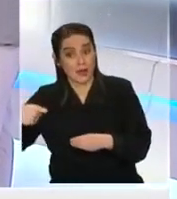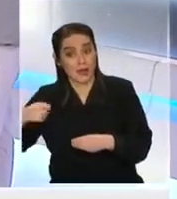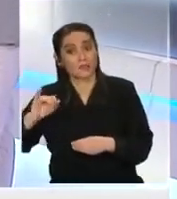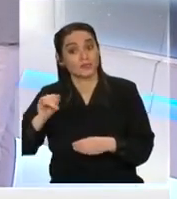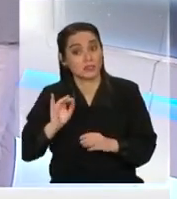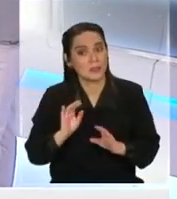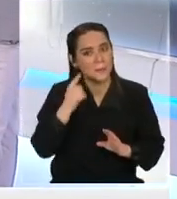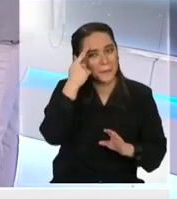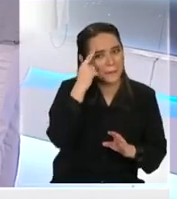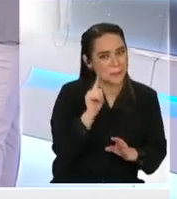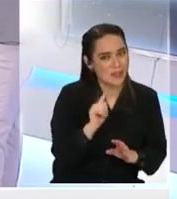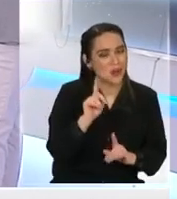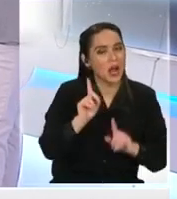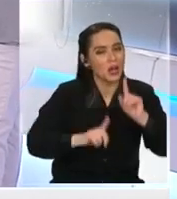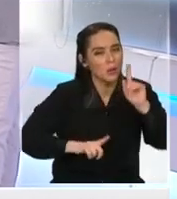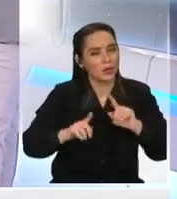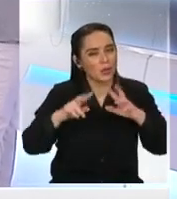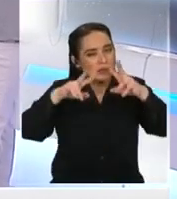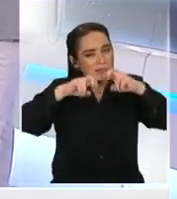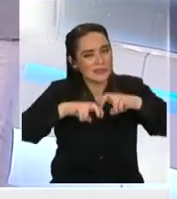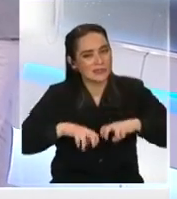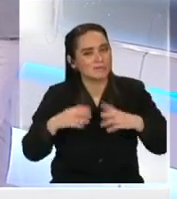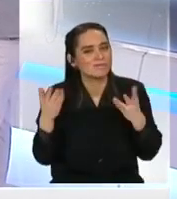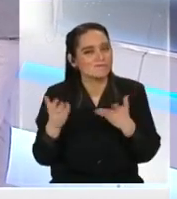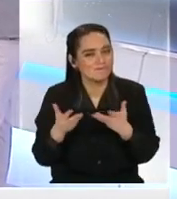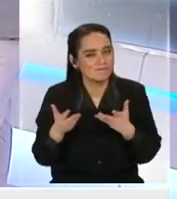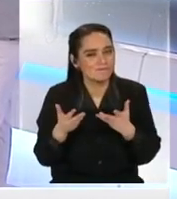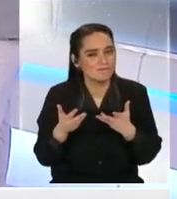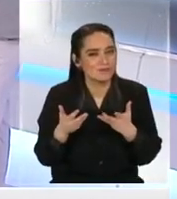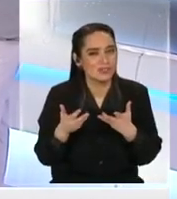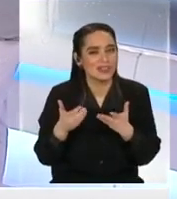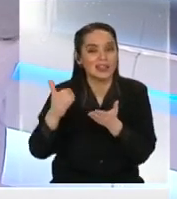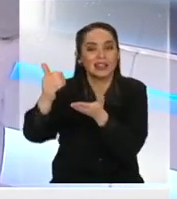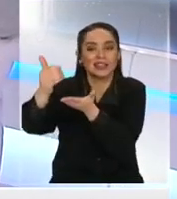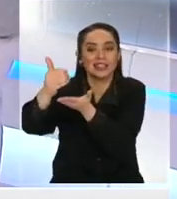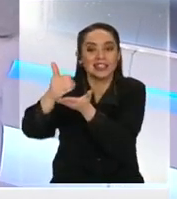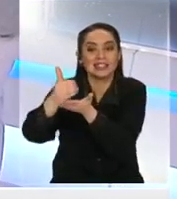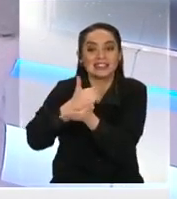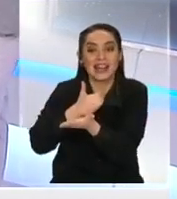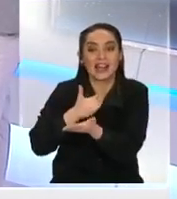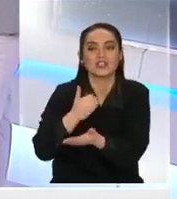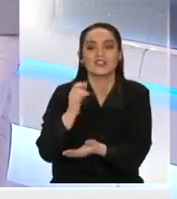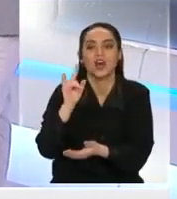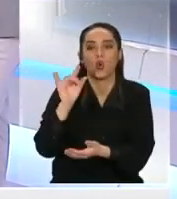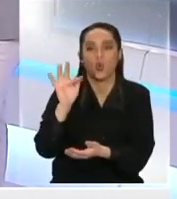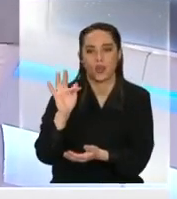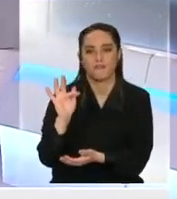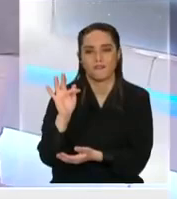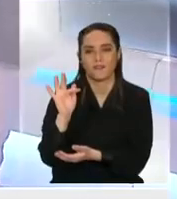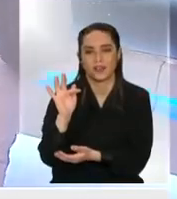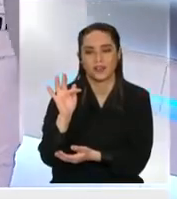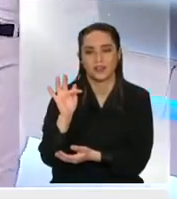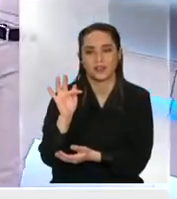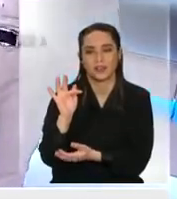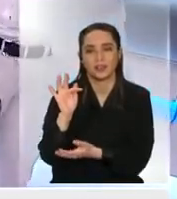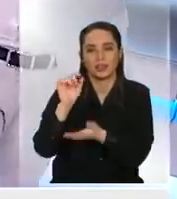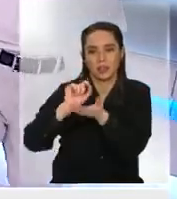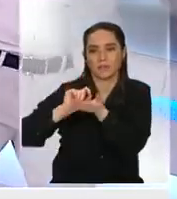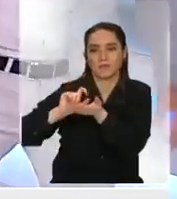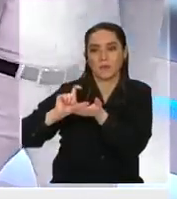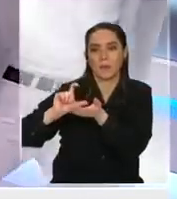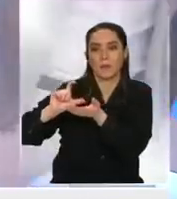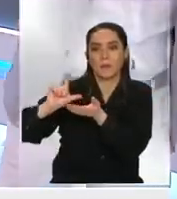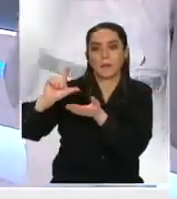¿no? Pero quizás lo que hay que estudiar sabe que es que los salarios sean en UEFE. Ajá y que vaya subiendo permanentemente.